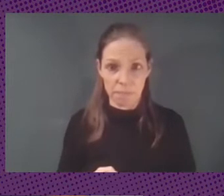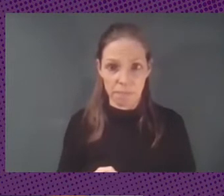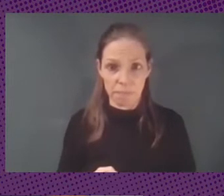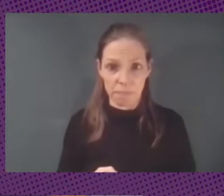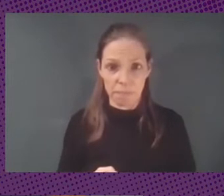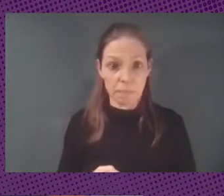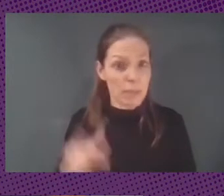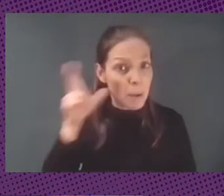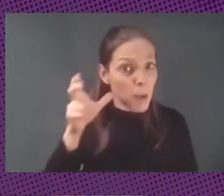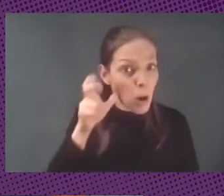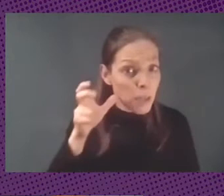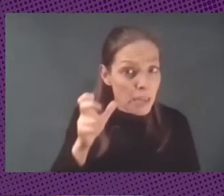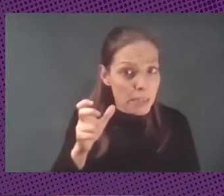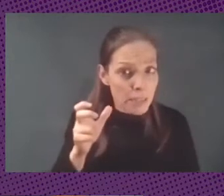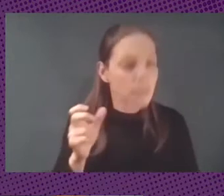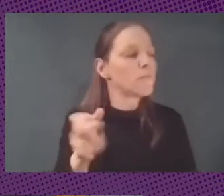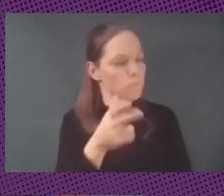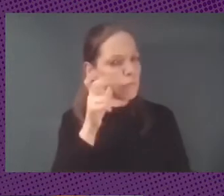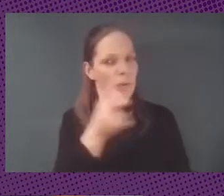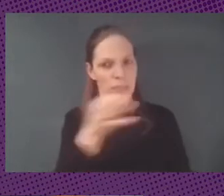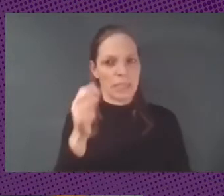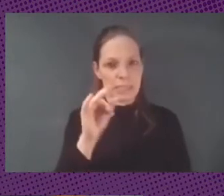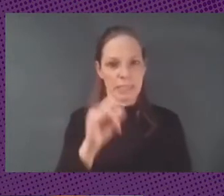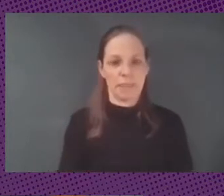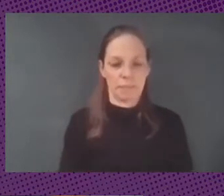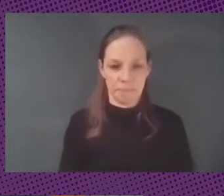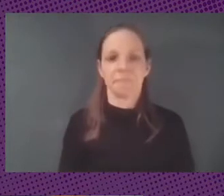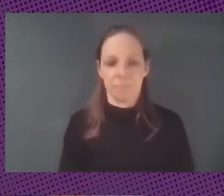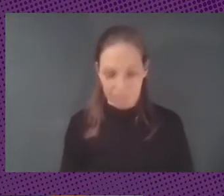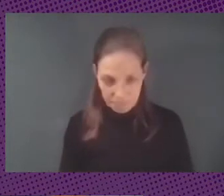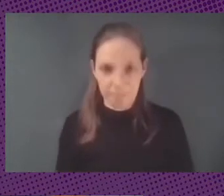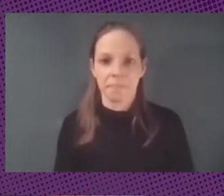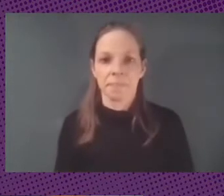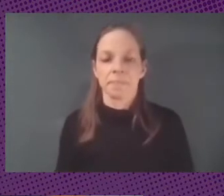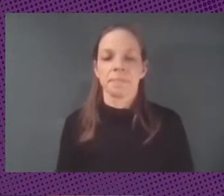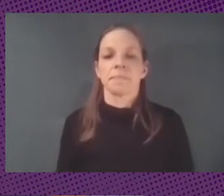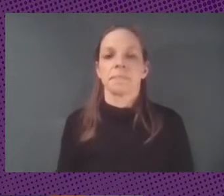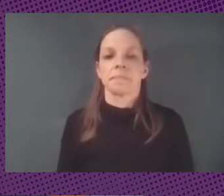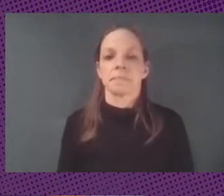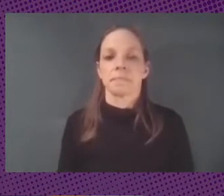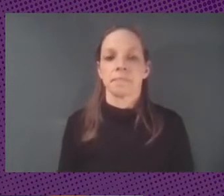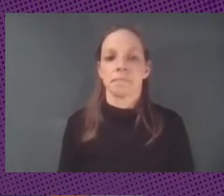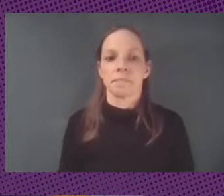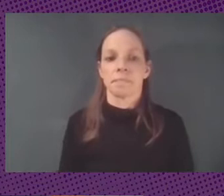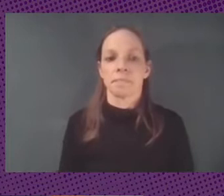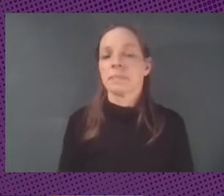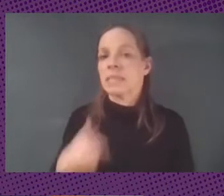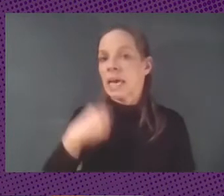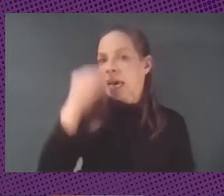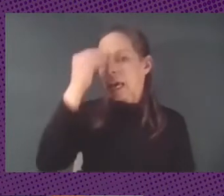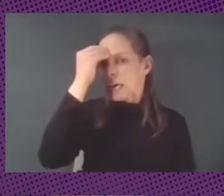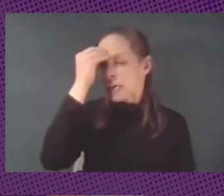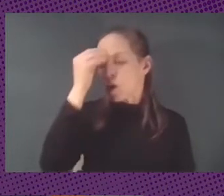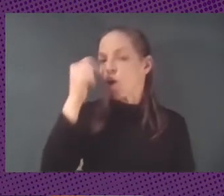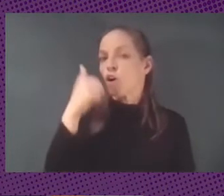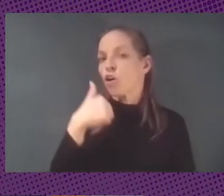¿me escuchan? perfectamente bien me parece acá tengo que hacer como una salvedad